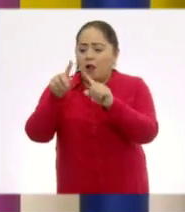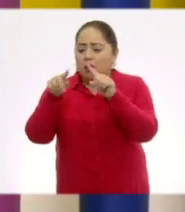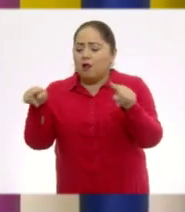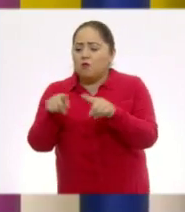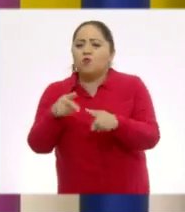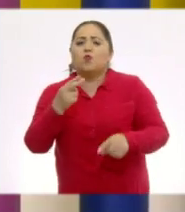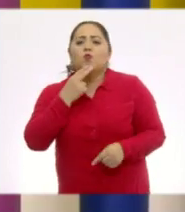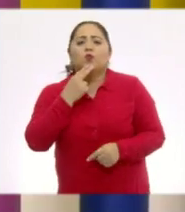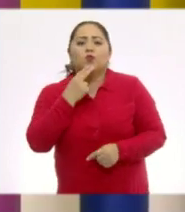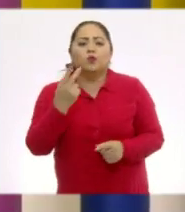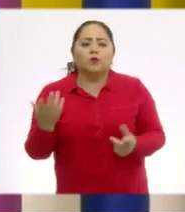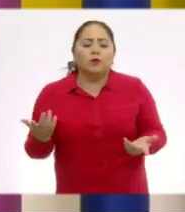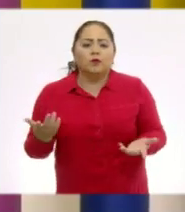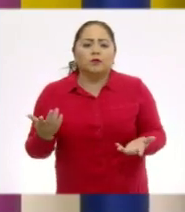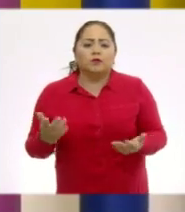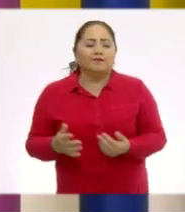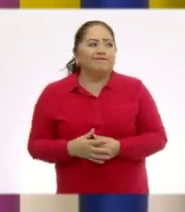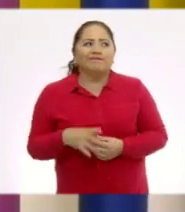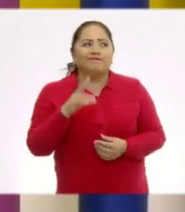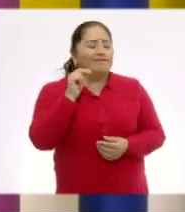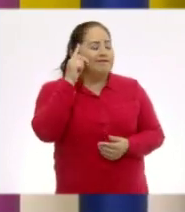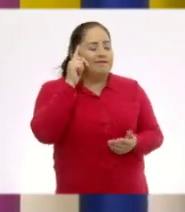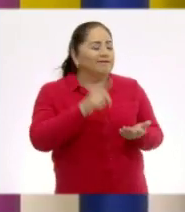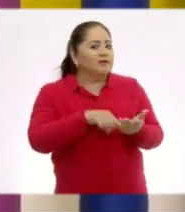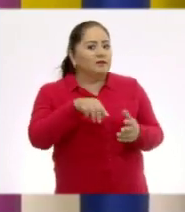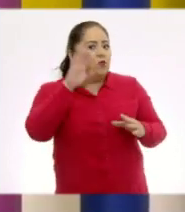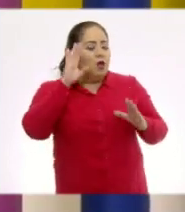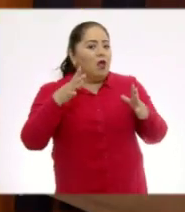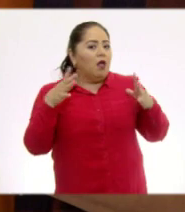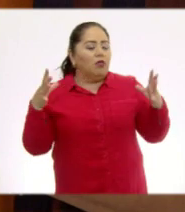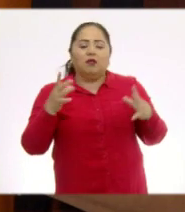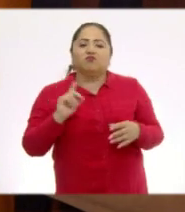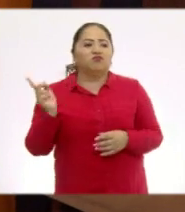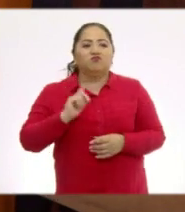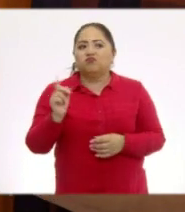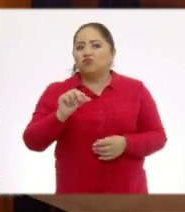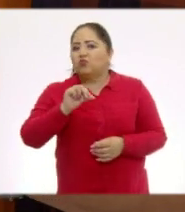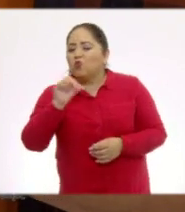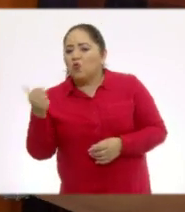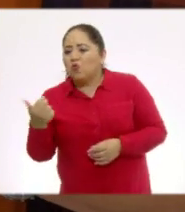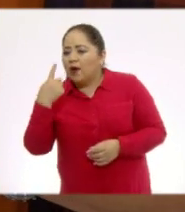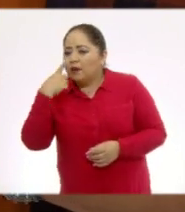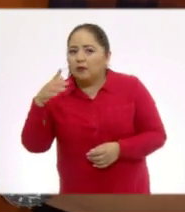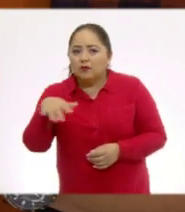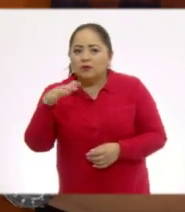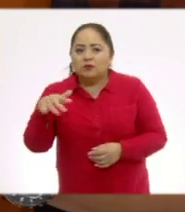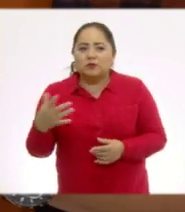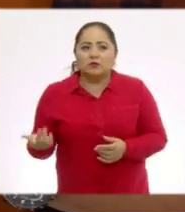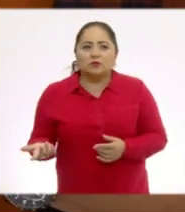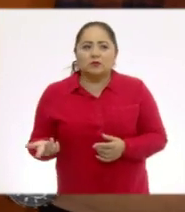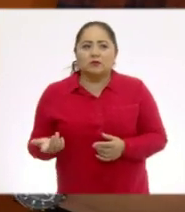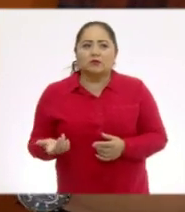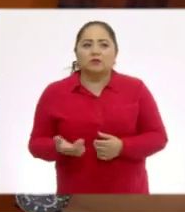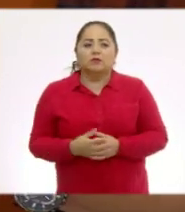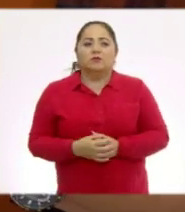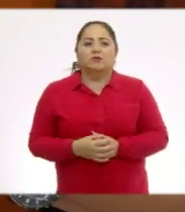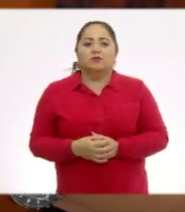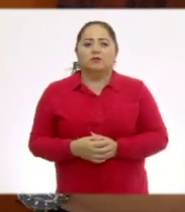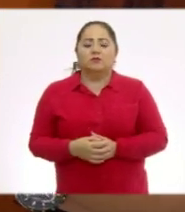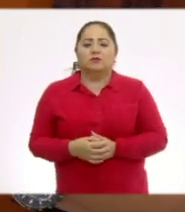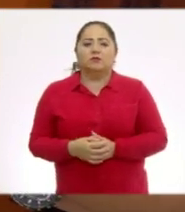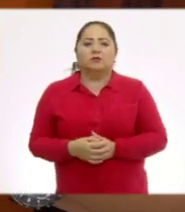utilizamos. Creo que no. Es muy grande, maestra. Es muy grande. Entonces será el triángulo... ¿Cuál?